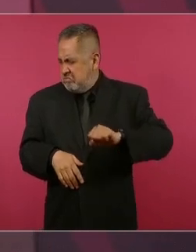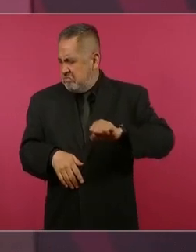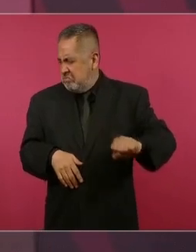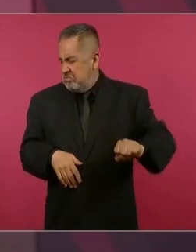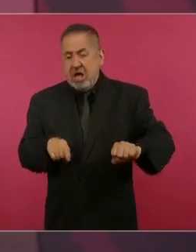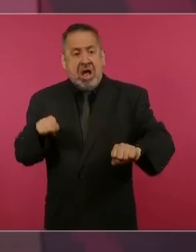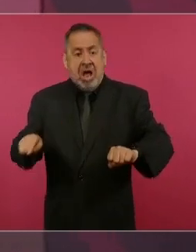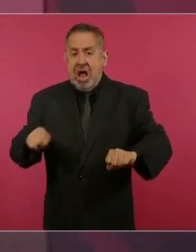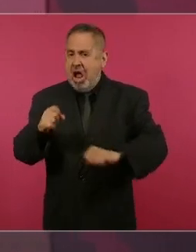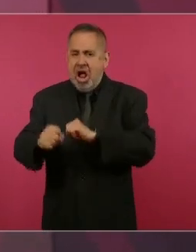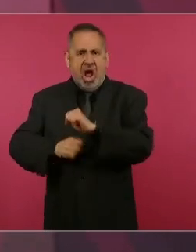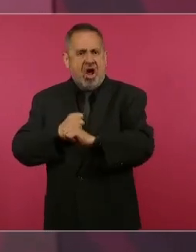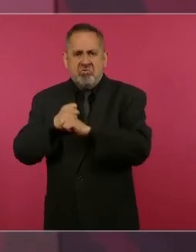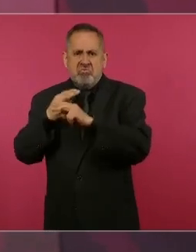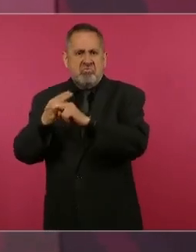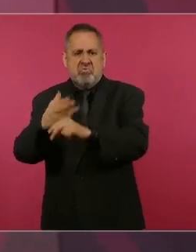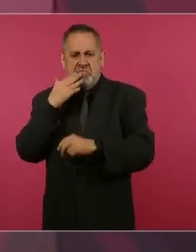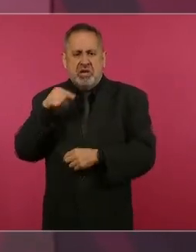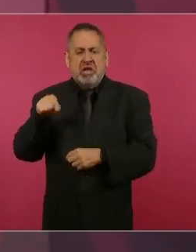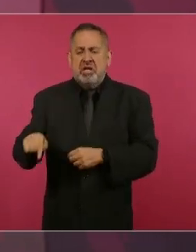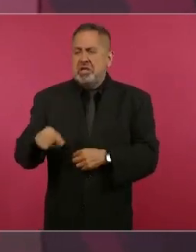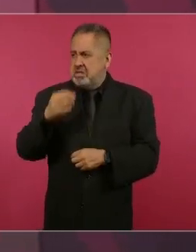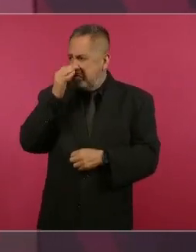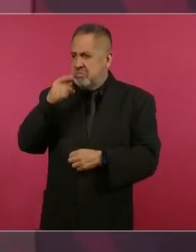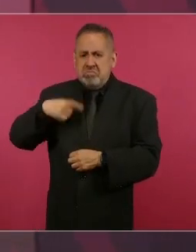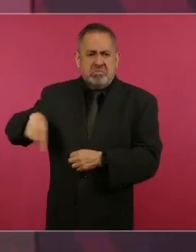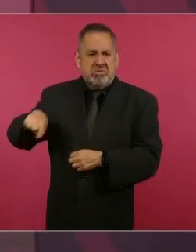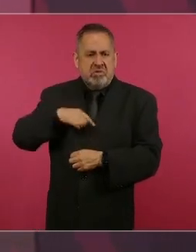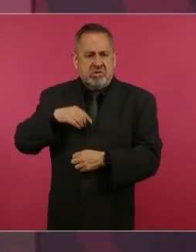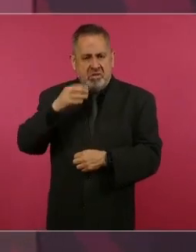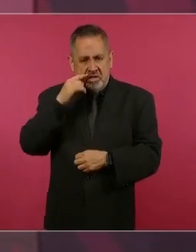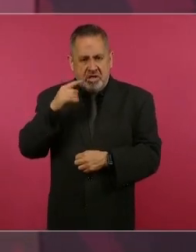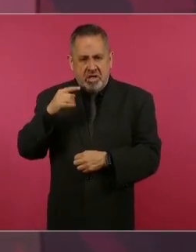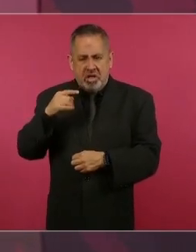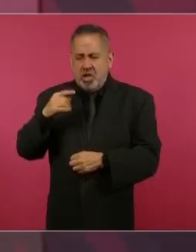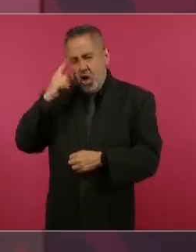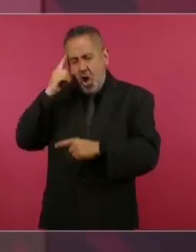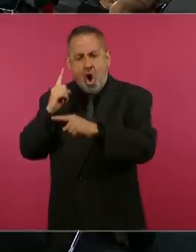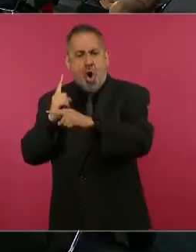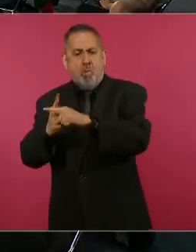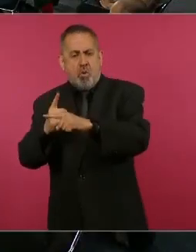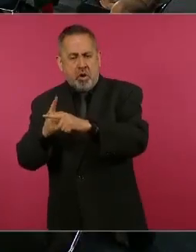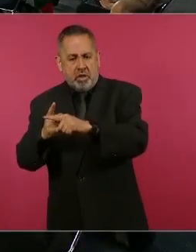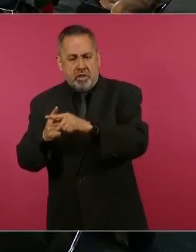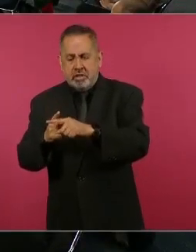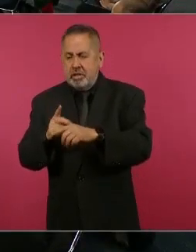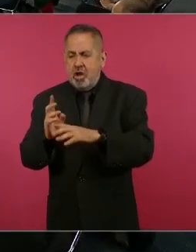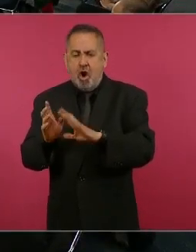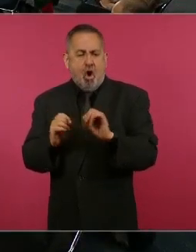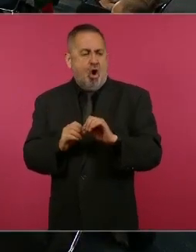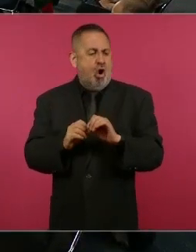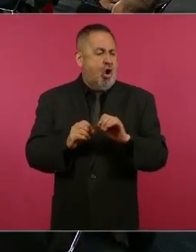somos o progresistas o radicales,